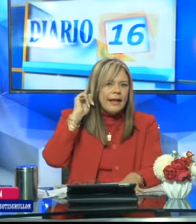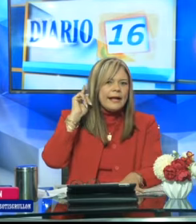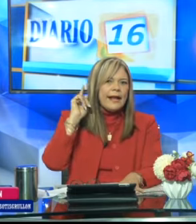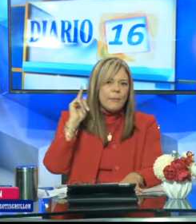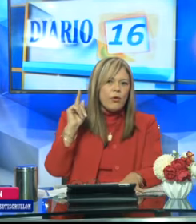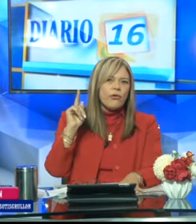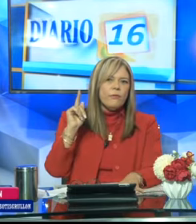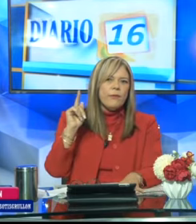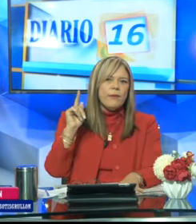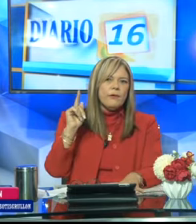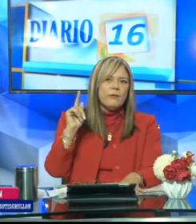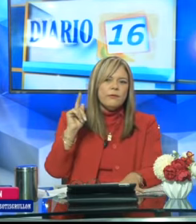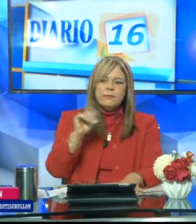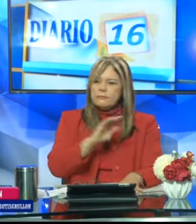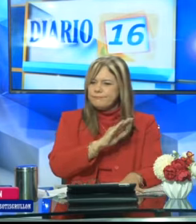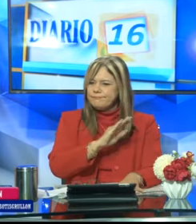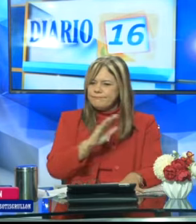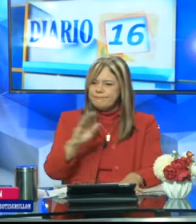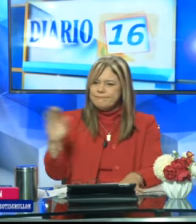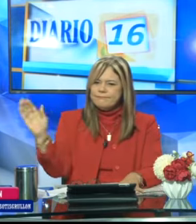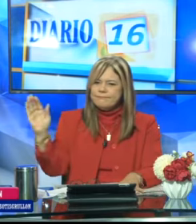el clamor de un pueblo